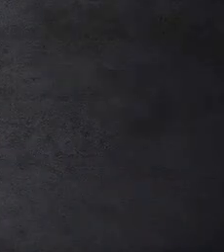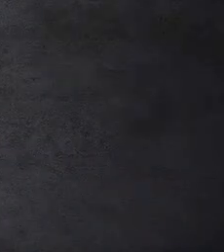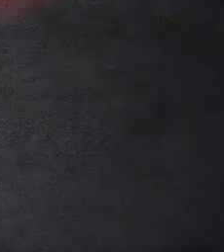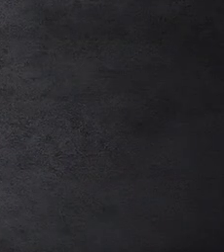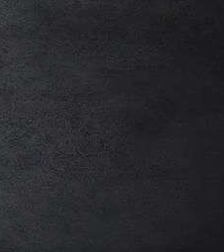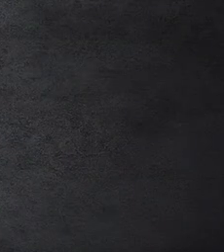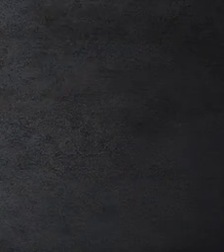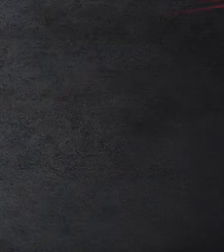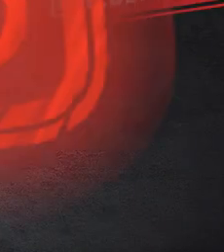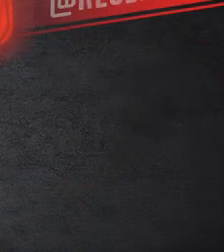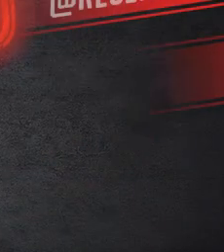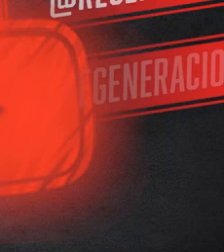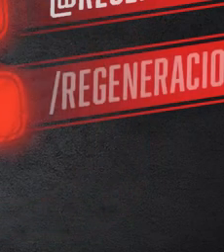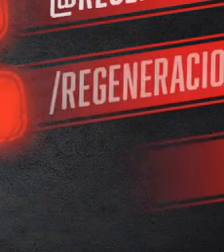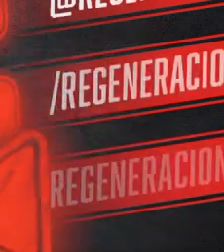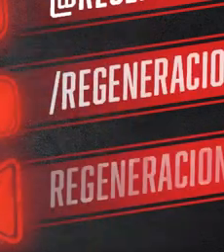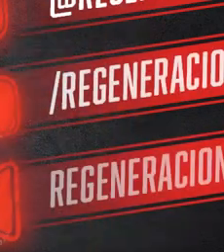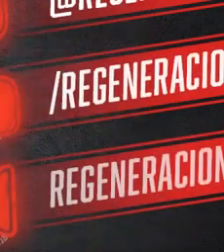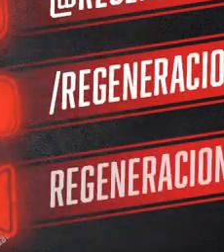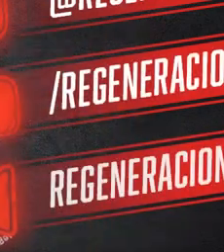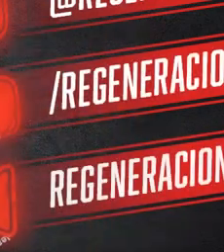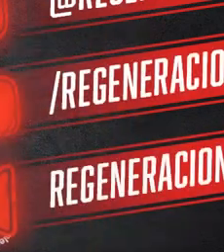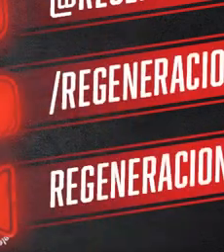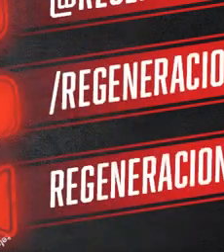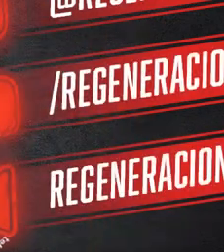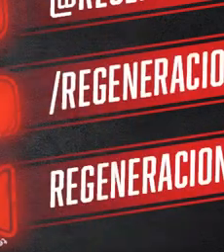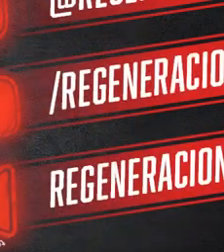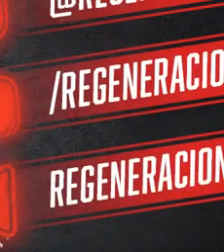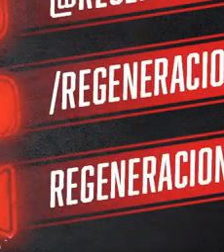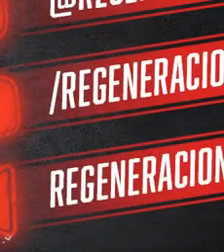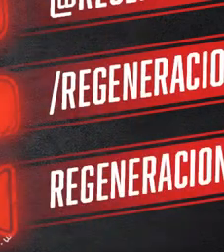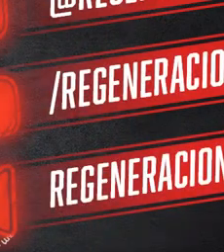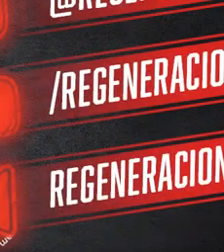video.